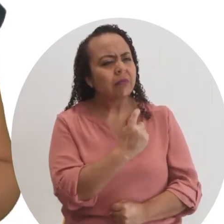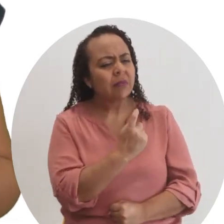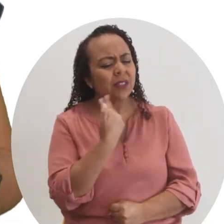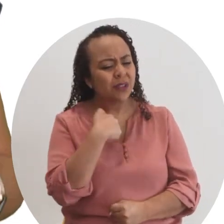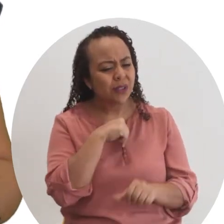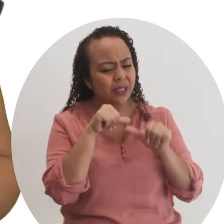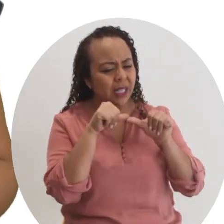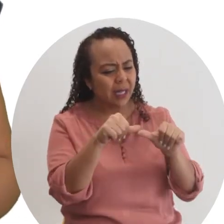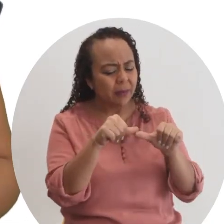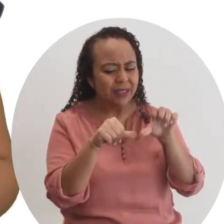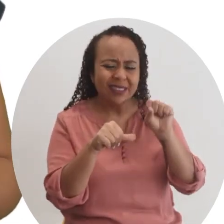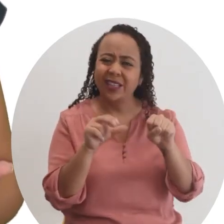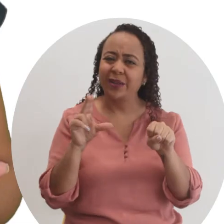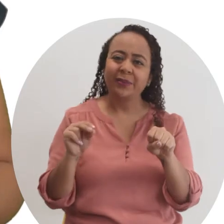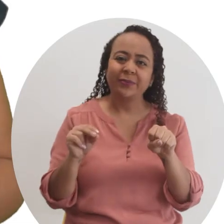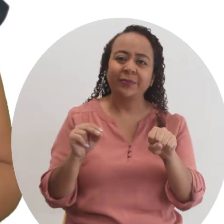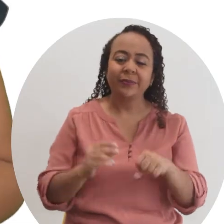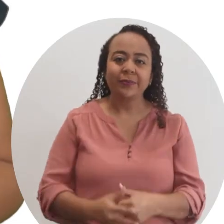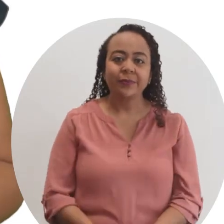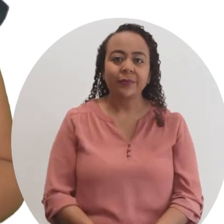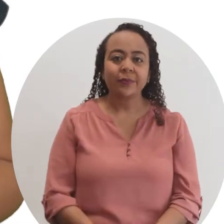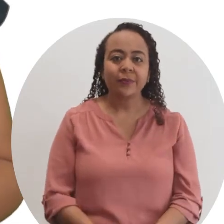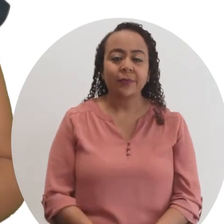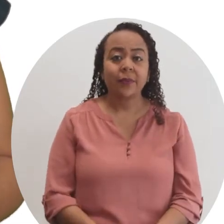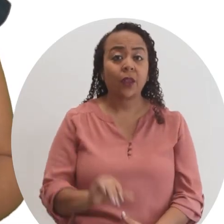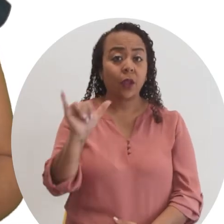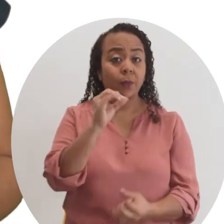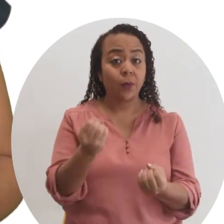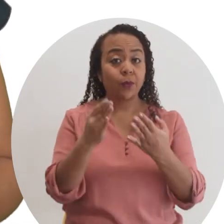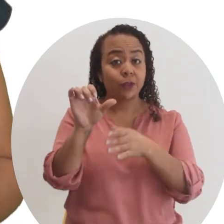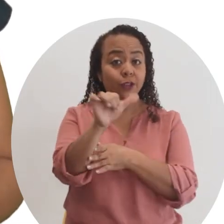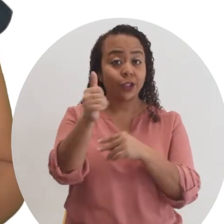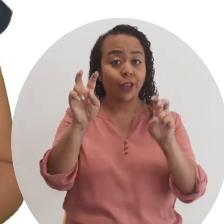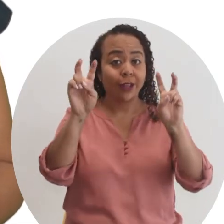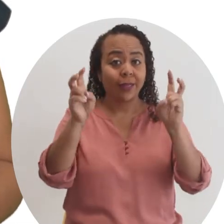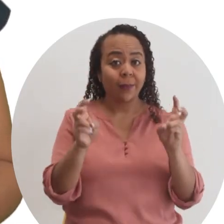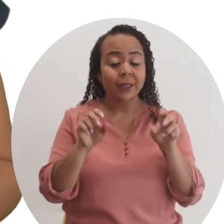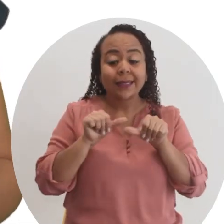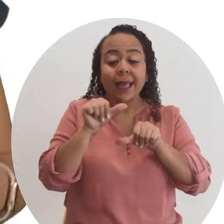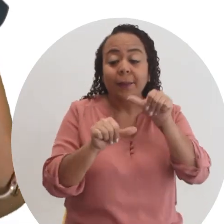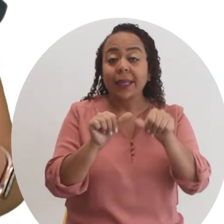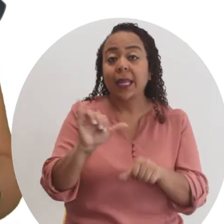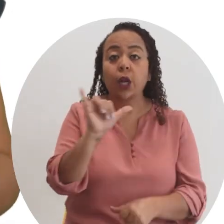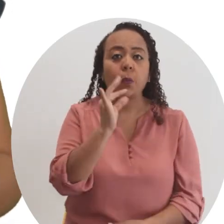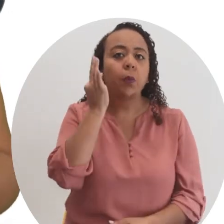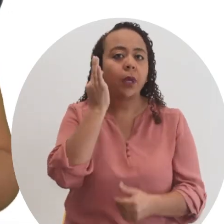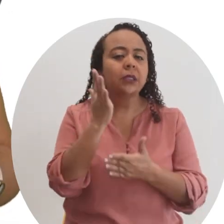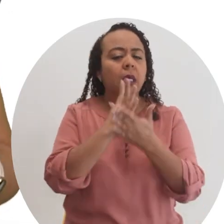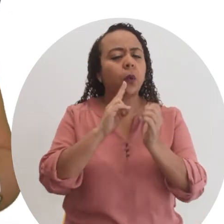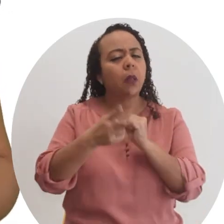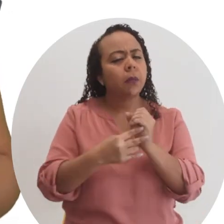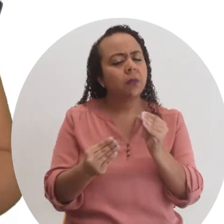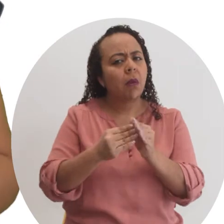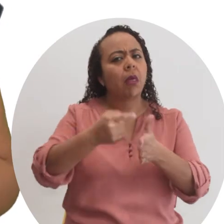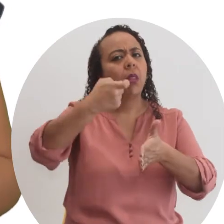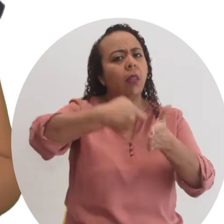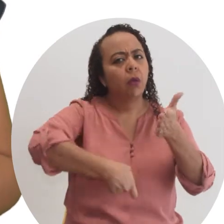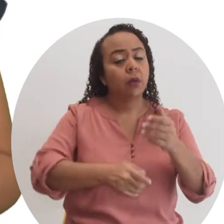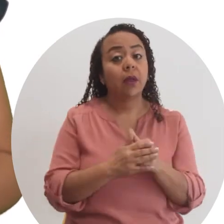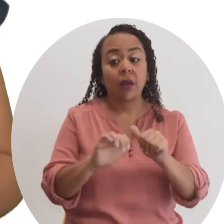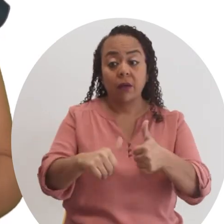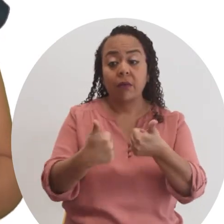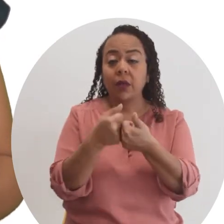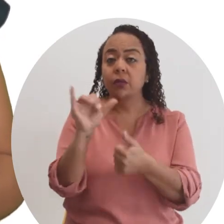preguntarnos si seguir con él o desistir. Como en muchos otros temas, emprender como mujeres es a veces más duro.